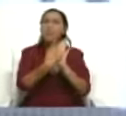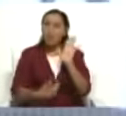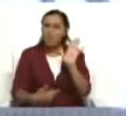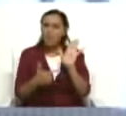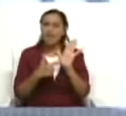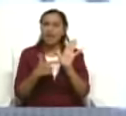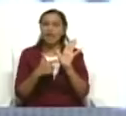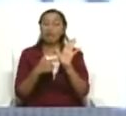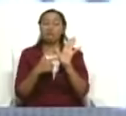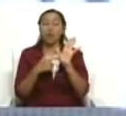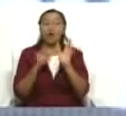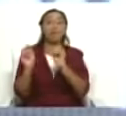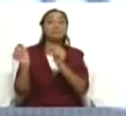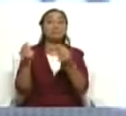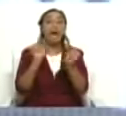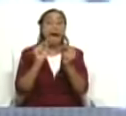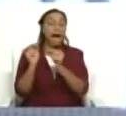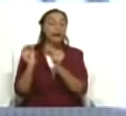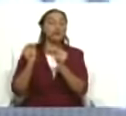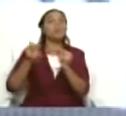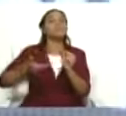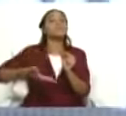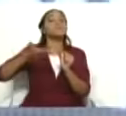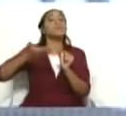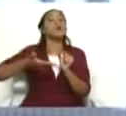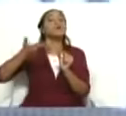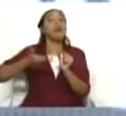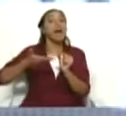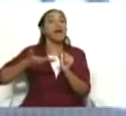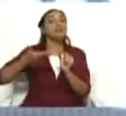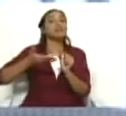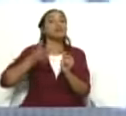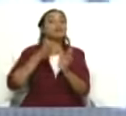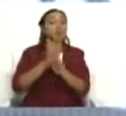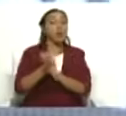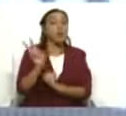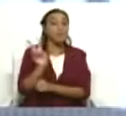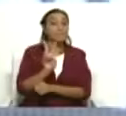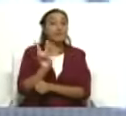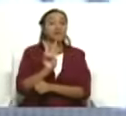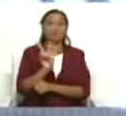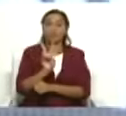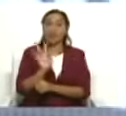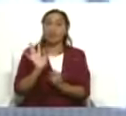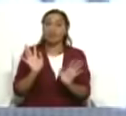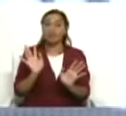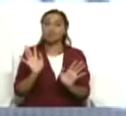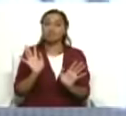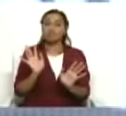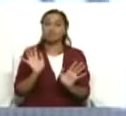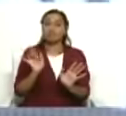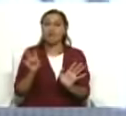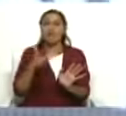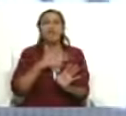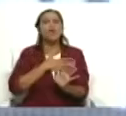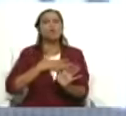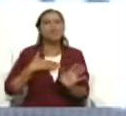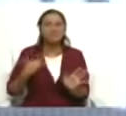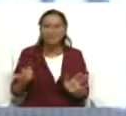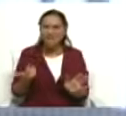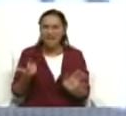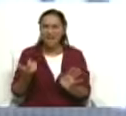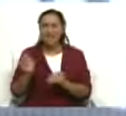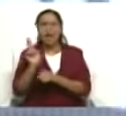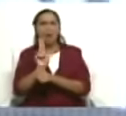amplio, más importante que ha sostenido la República cuando se enfila a una nueva elección. Ellos quieren otra vez azuzar el tema de la